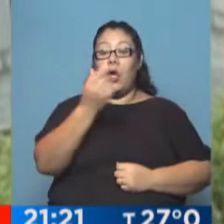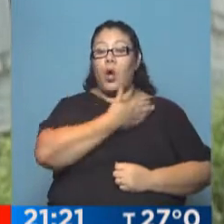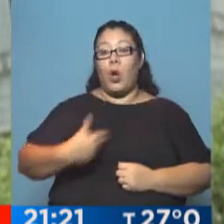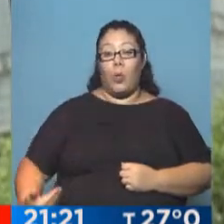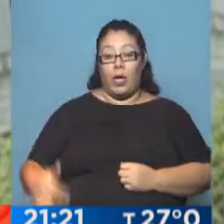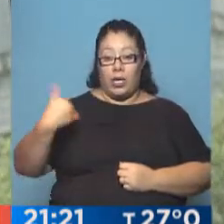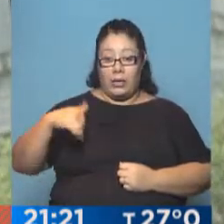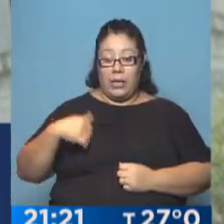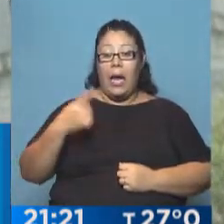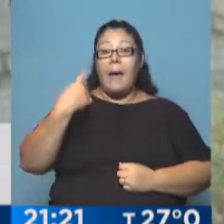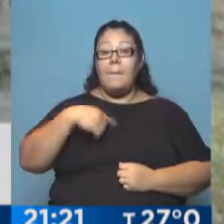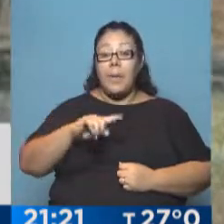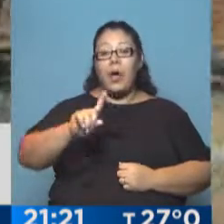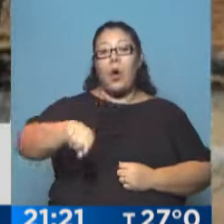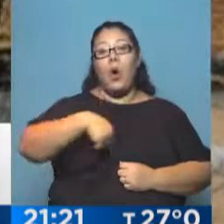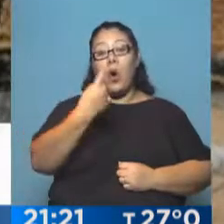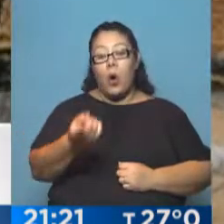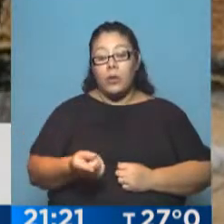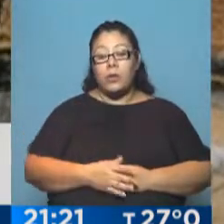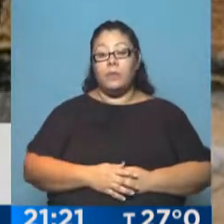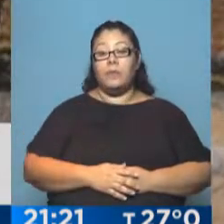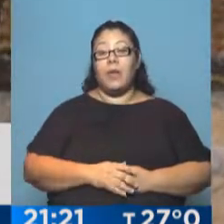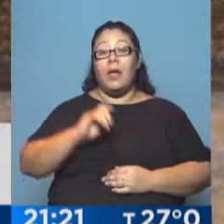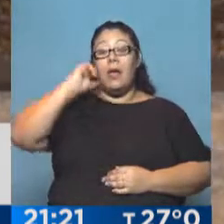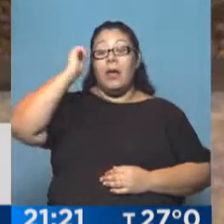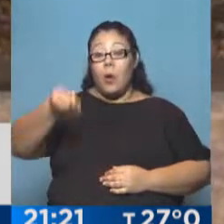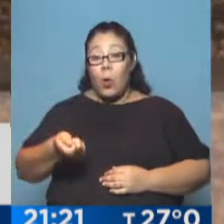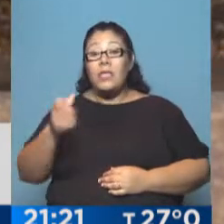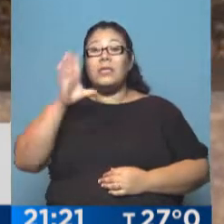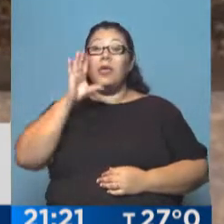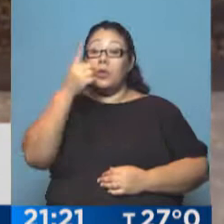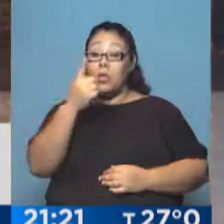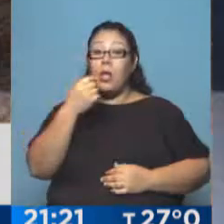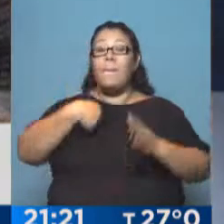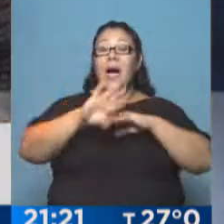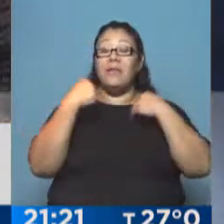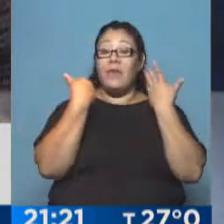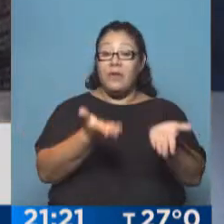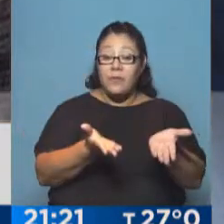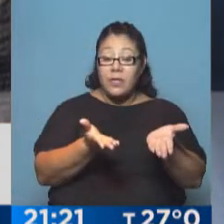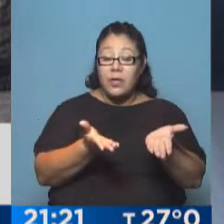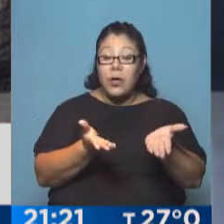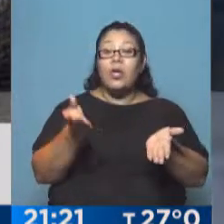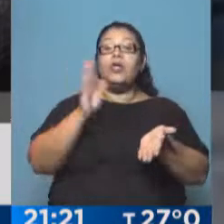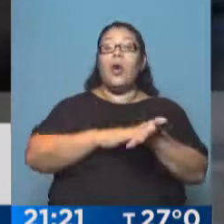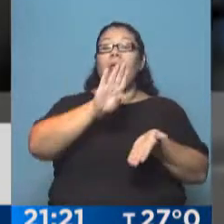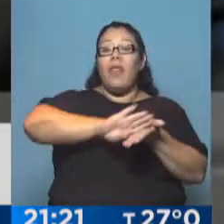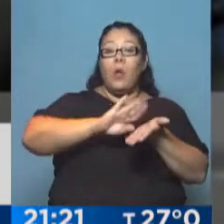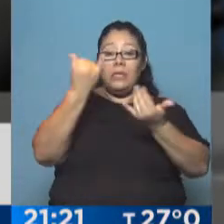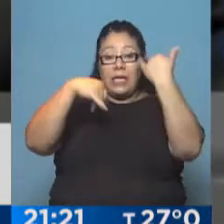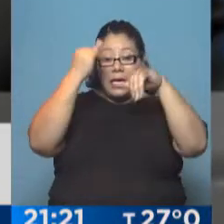Sin embargo, los principales beneficiados por los fallos de Griesa para cobrar en efectivo el capital original adeudado y todos los intereses